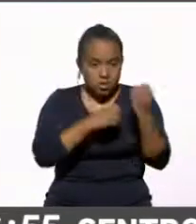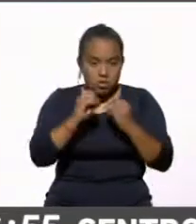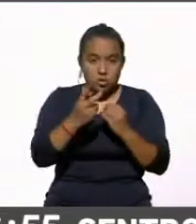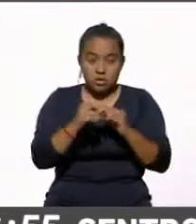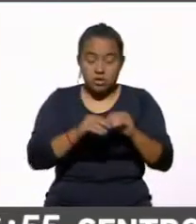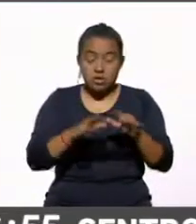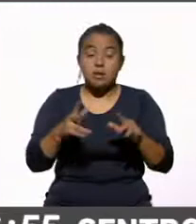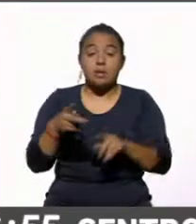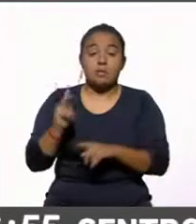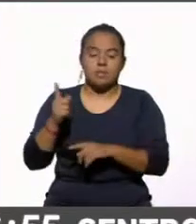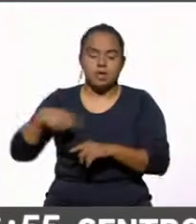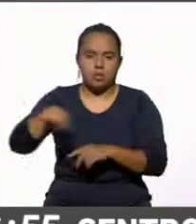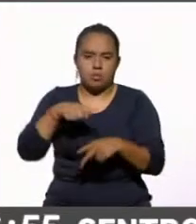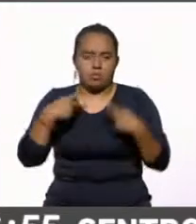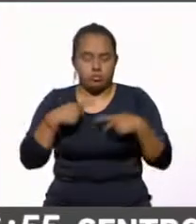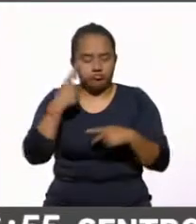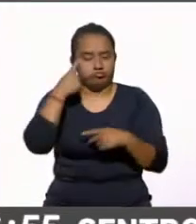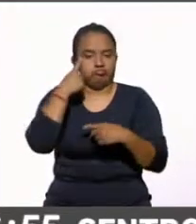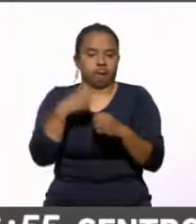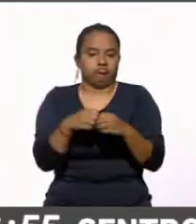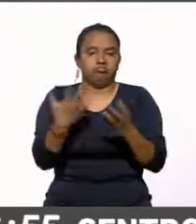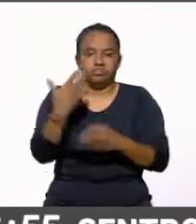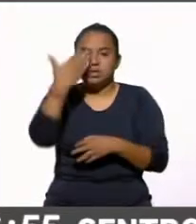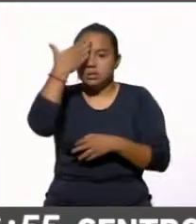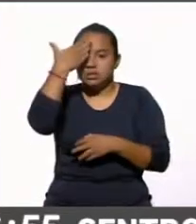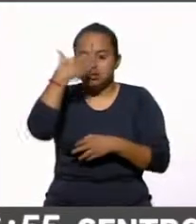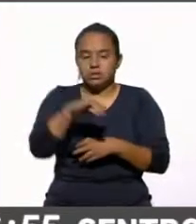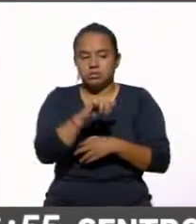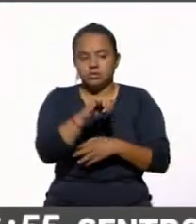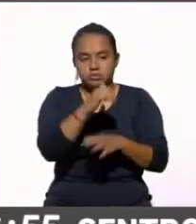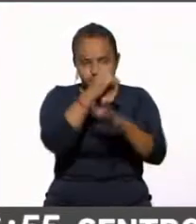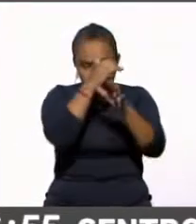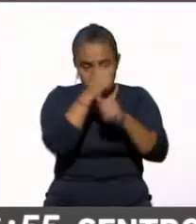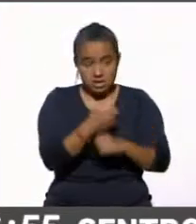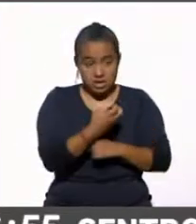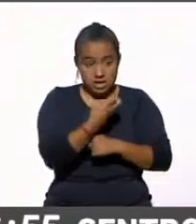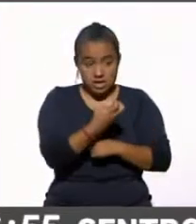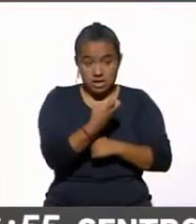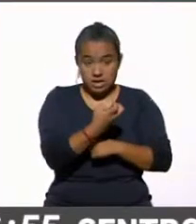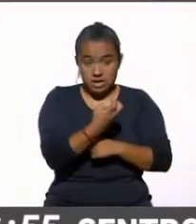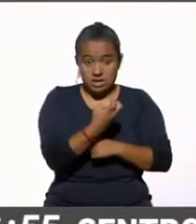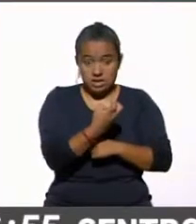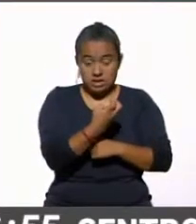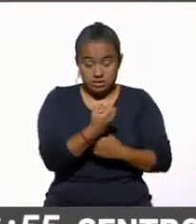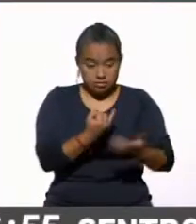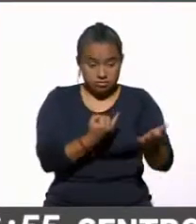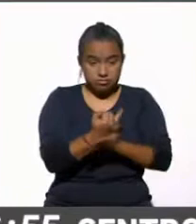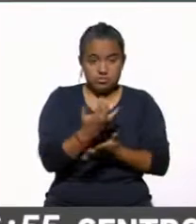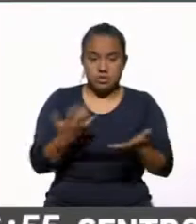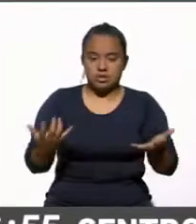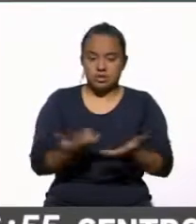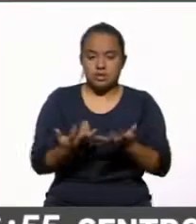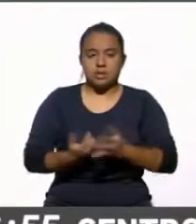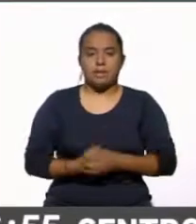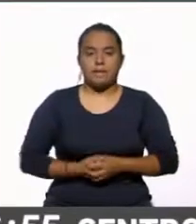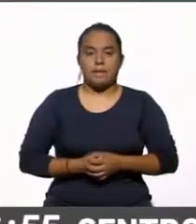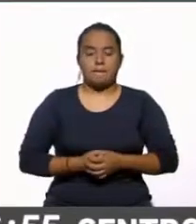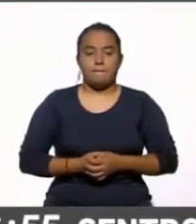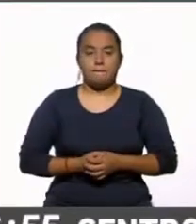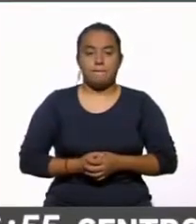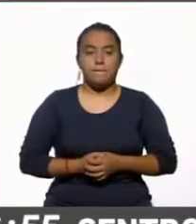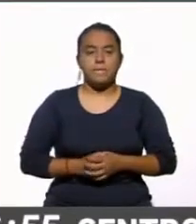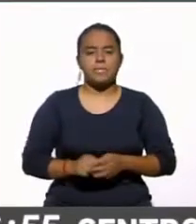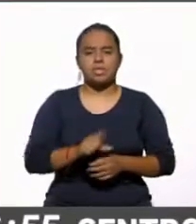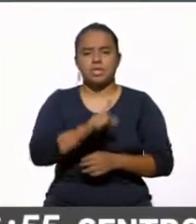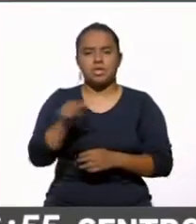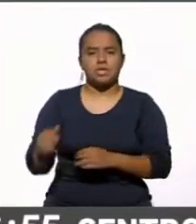que la gente está muy clara o está muy de acuerdo con esta medida. Y